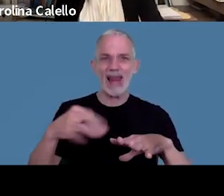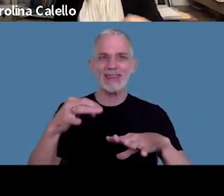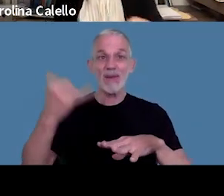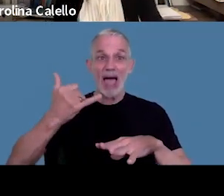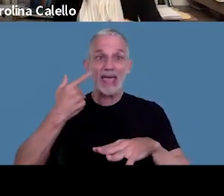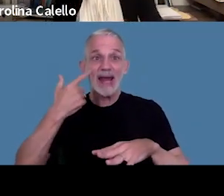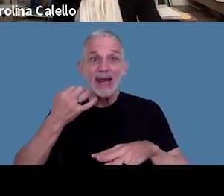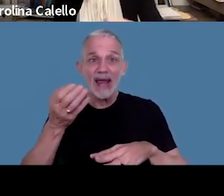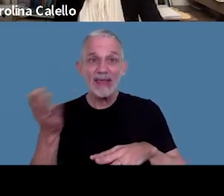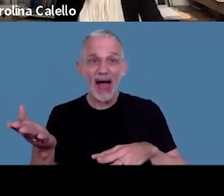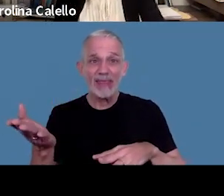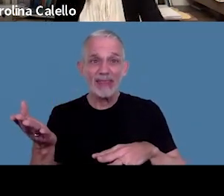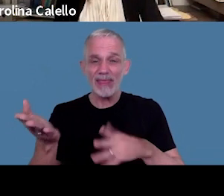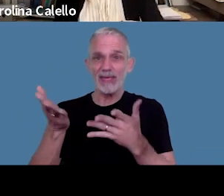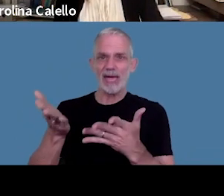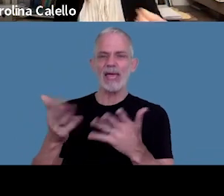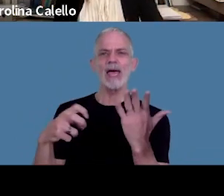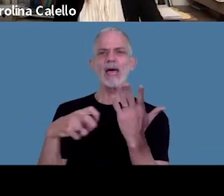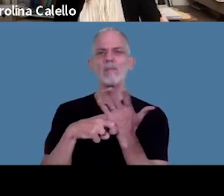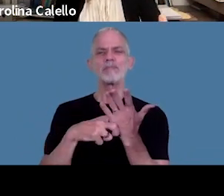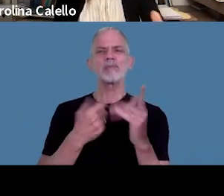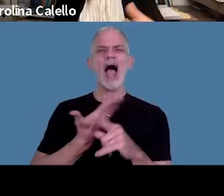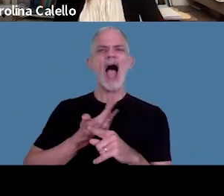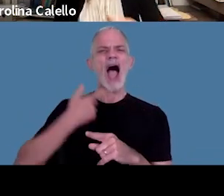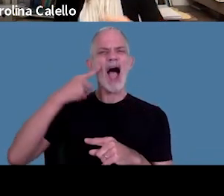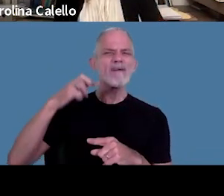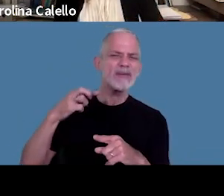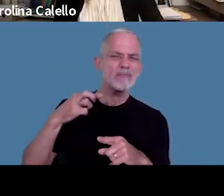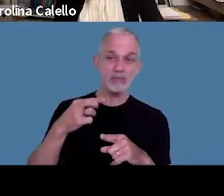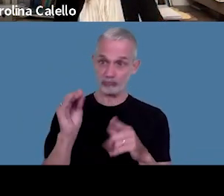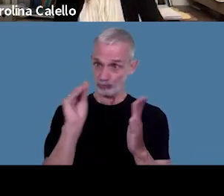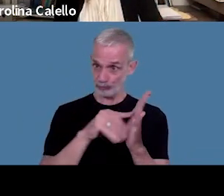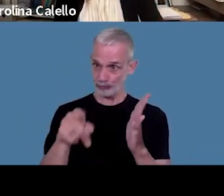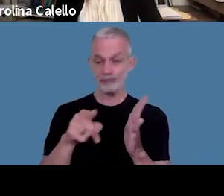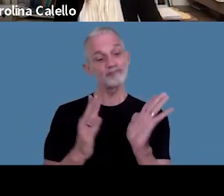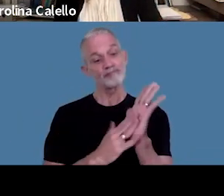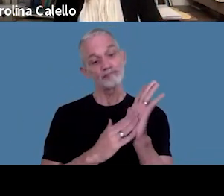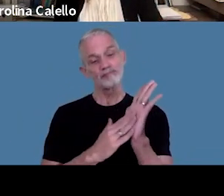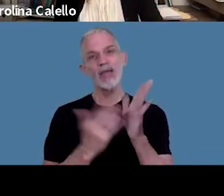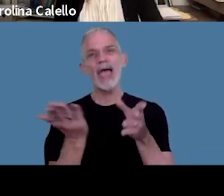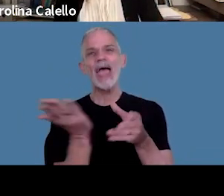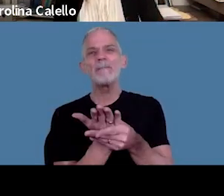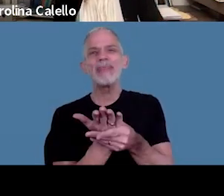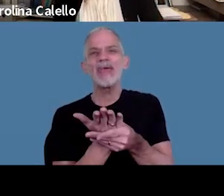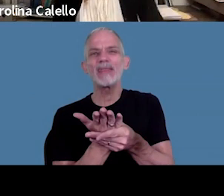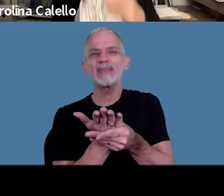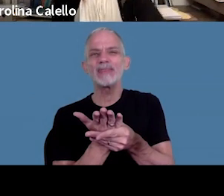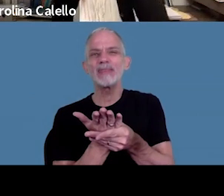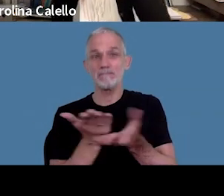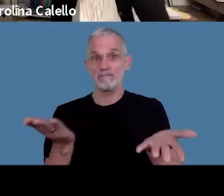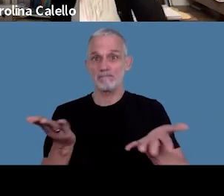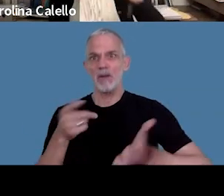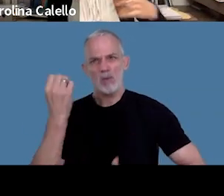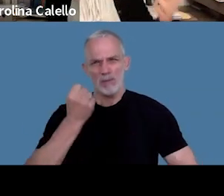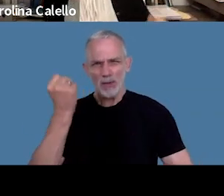realidad y que el fisco si los invoca tienen que estar acreditados en el expediente esto es muy